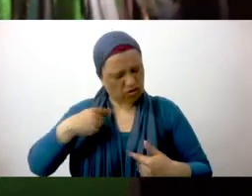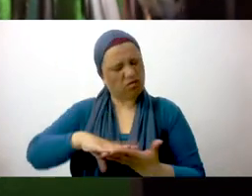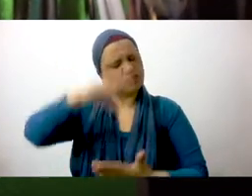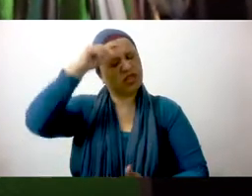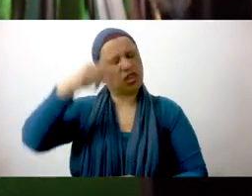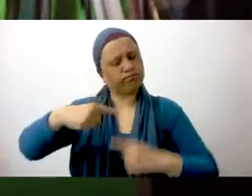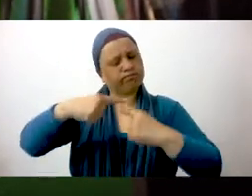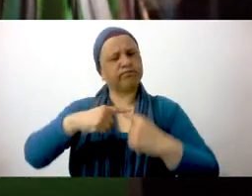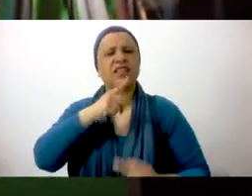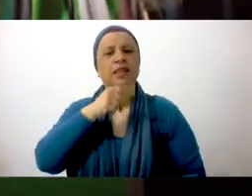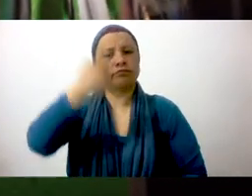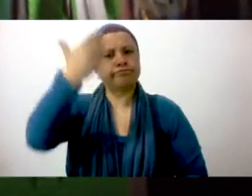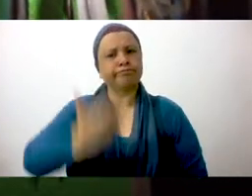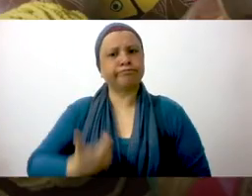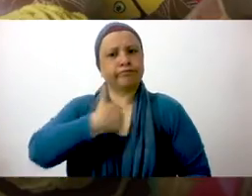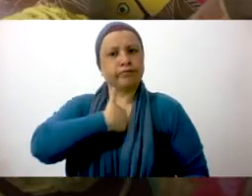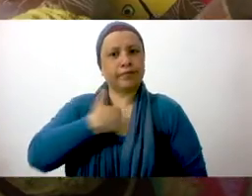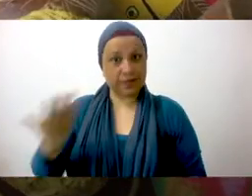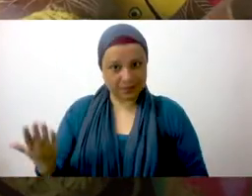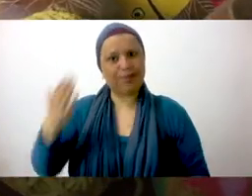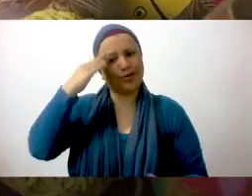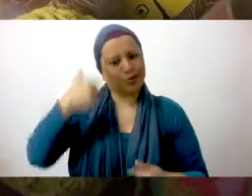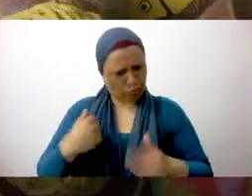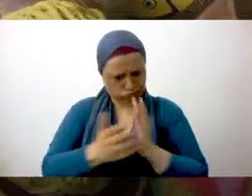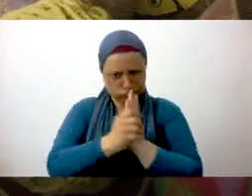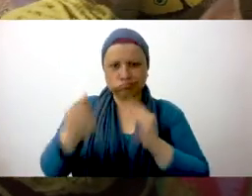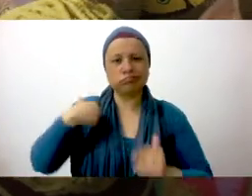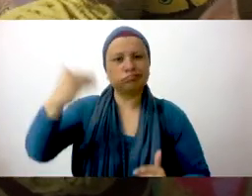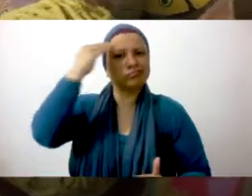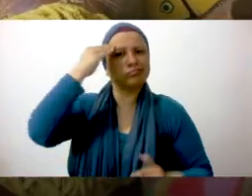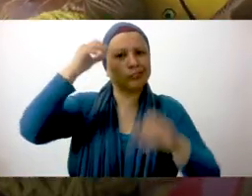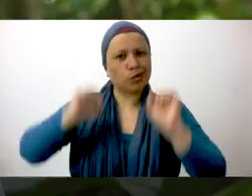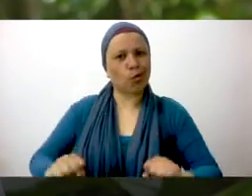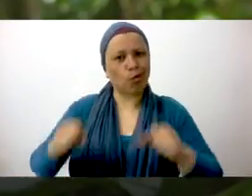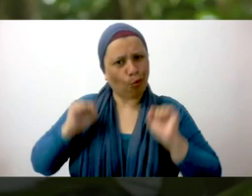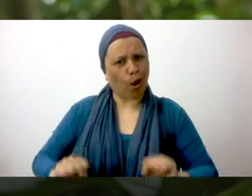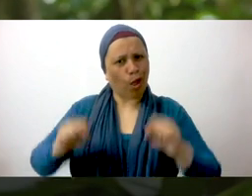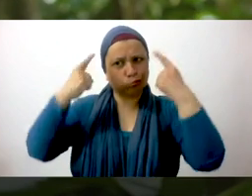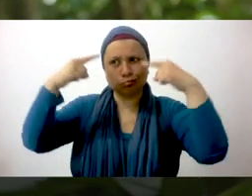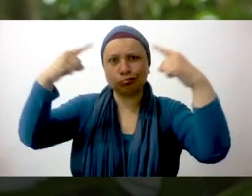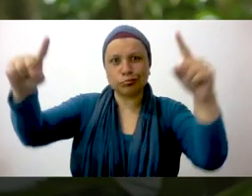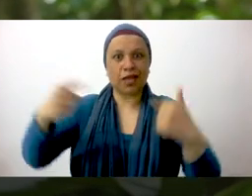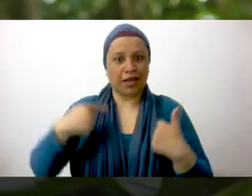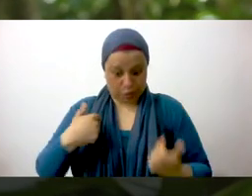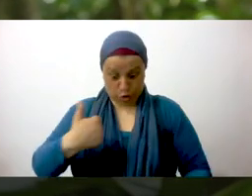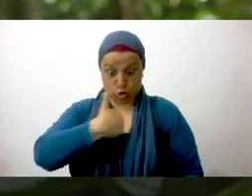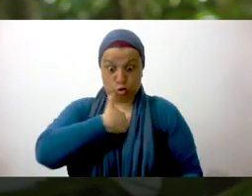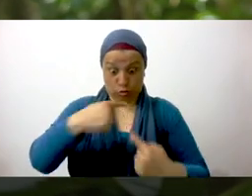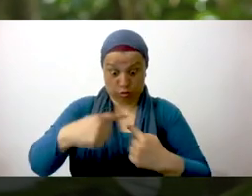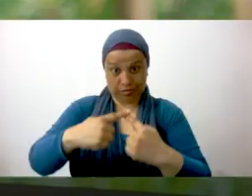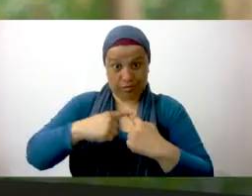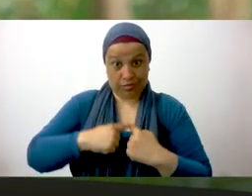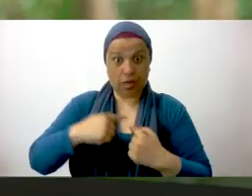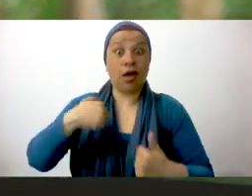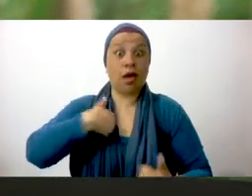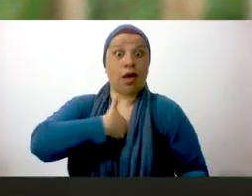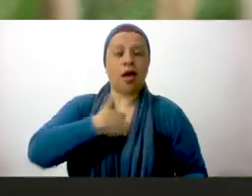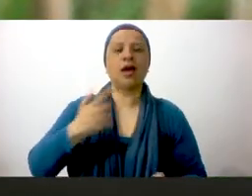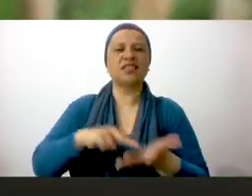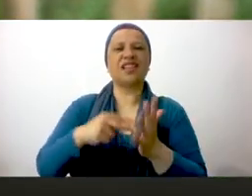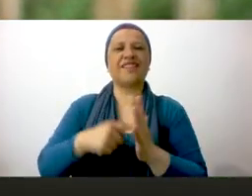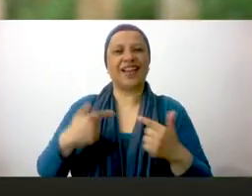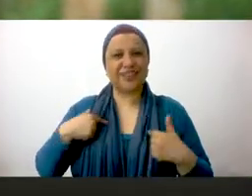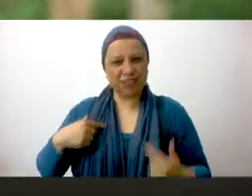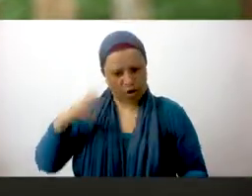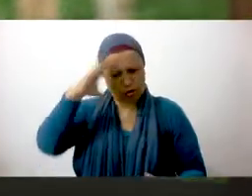Pero de muy joven yo tuve que ser dependiente de mí misma porque yo me creí capaz que yo lo podía lograr, que yo podía hacerlo. Cuando yo soy